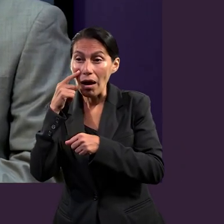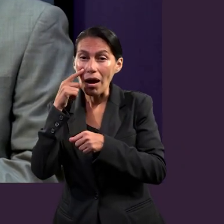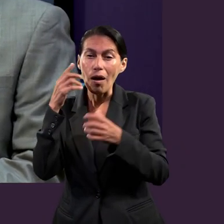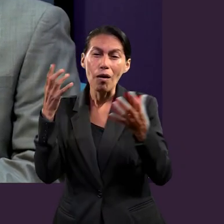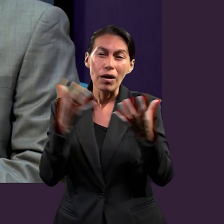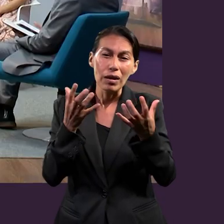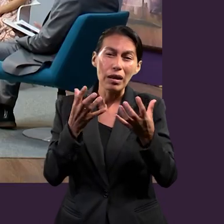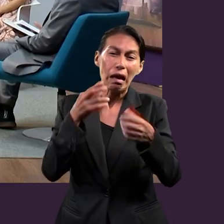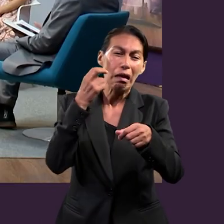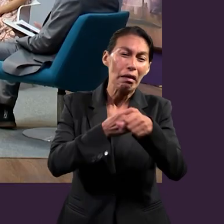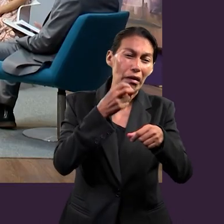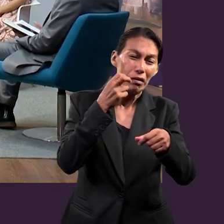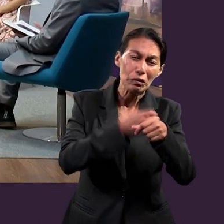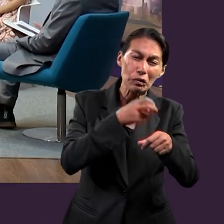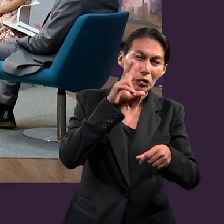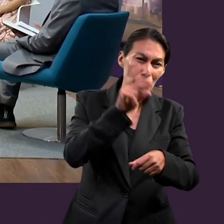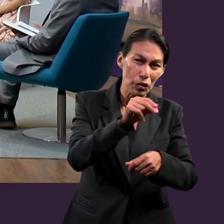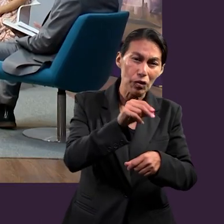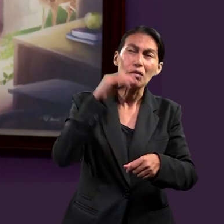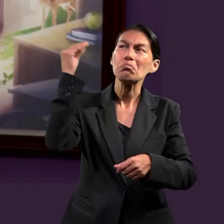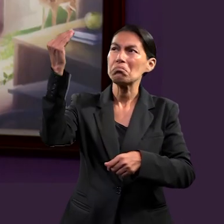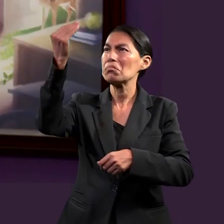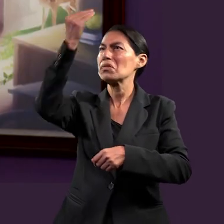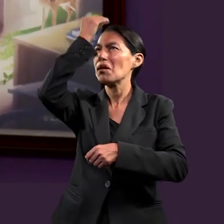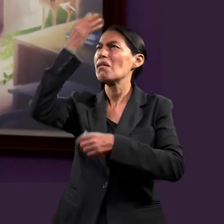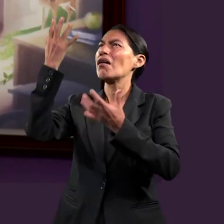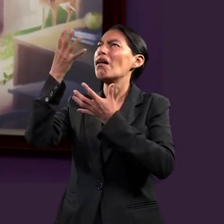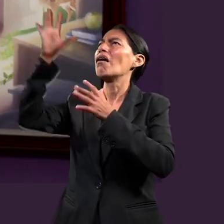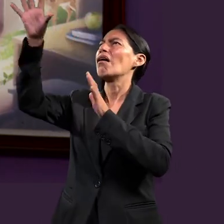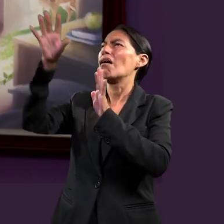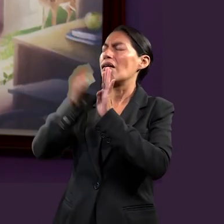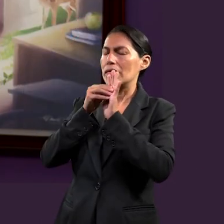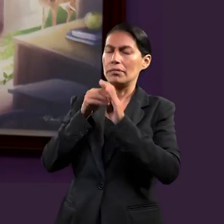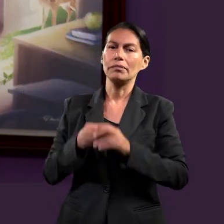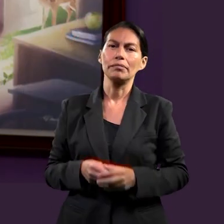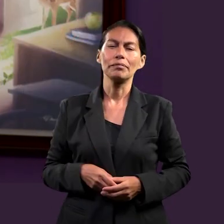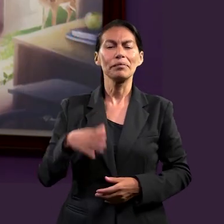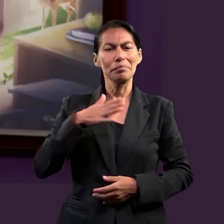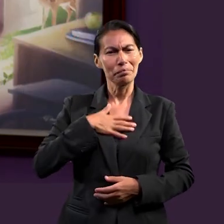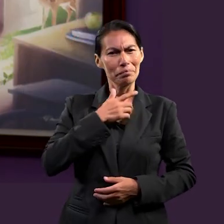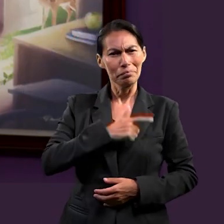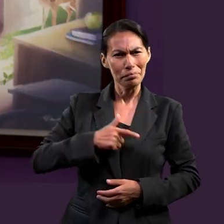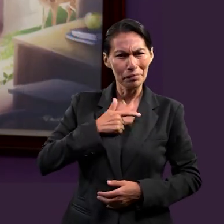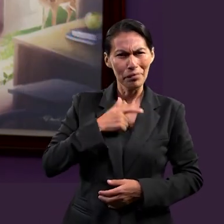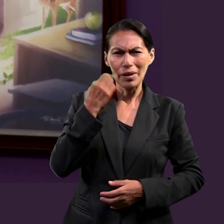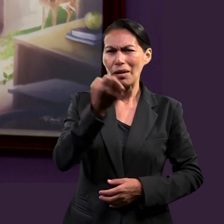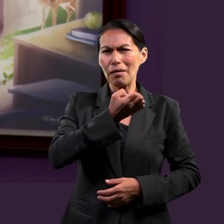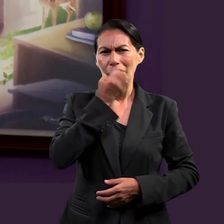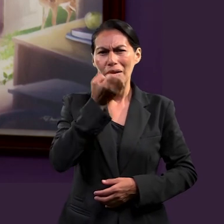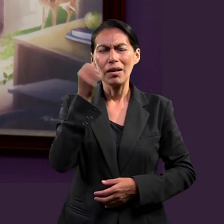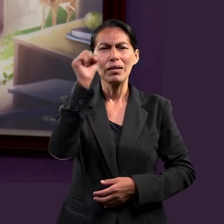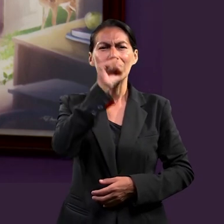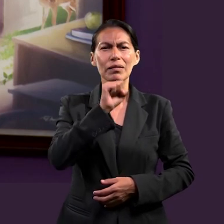como sabios. ¿Pau? A mí me encantó como la Escuela Sabática